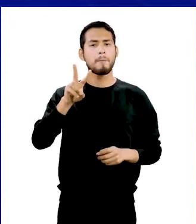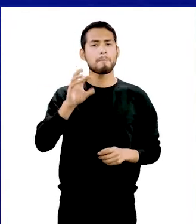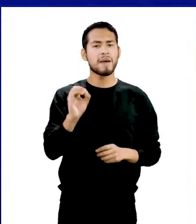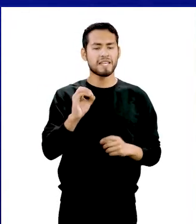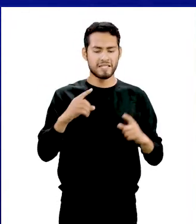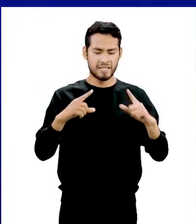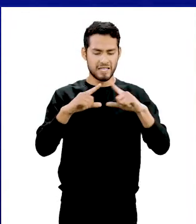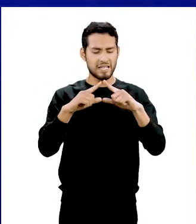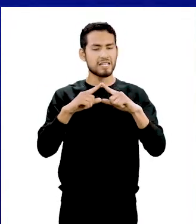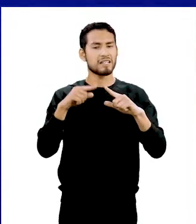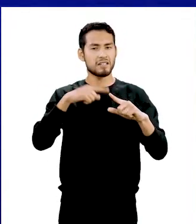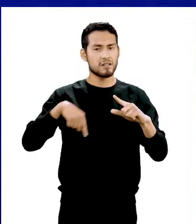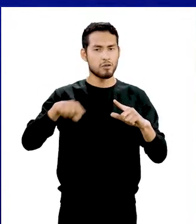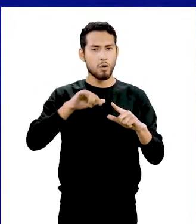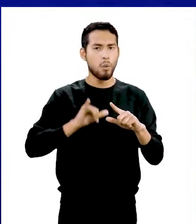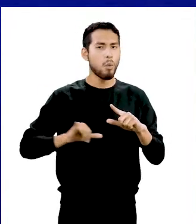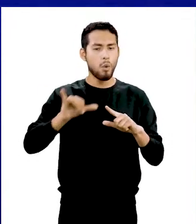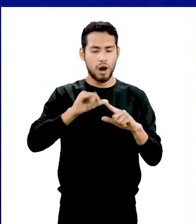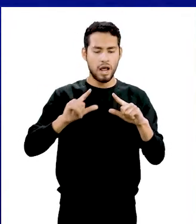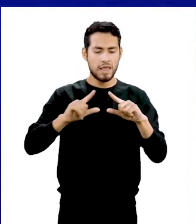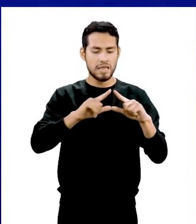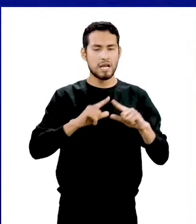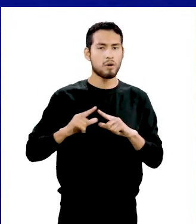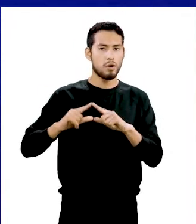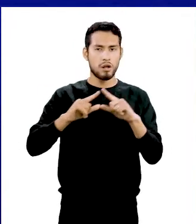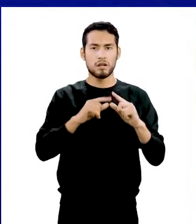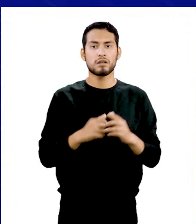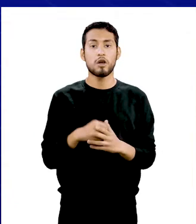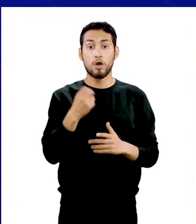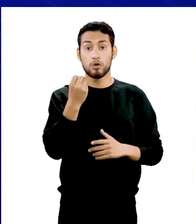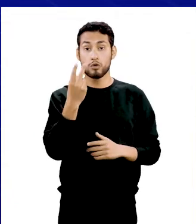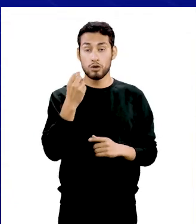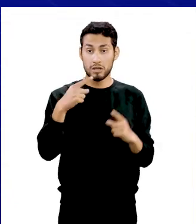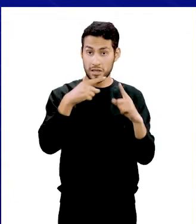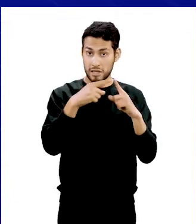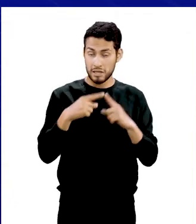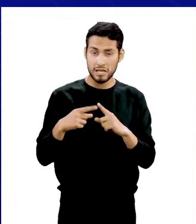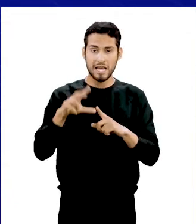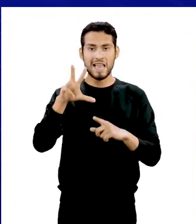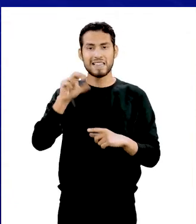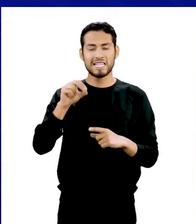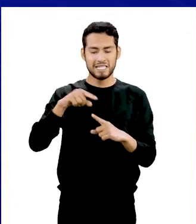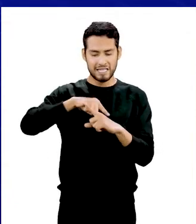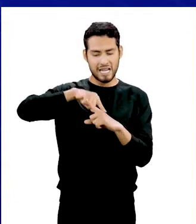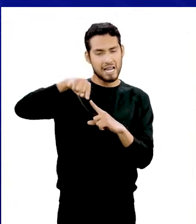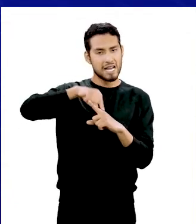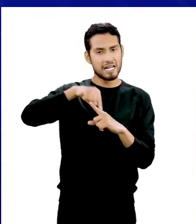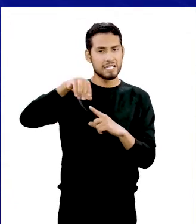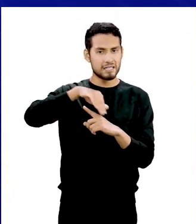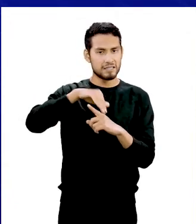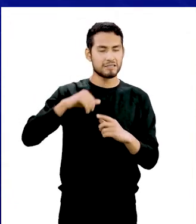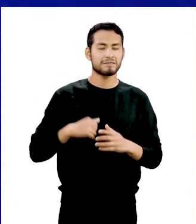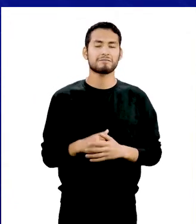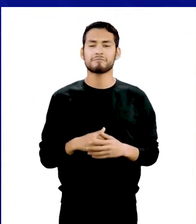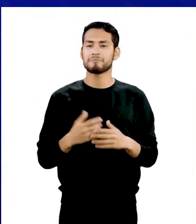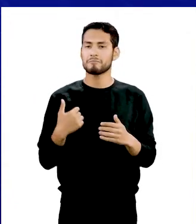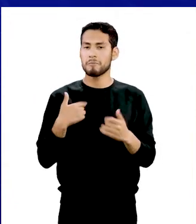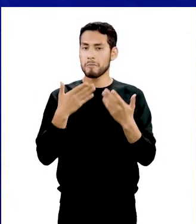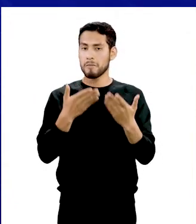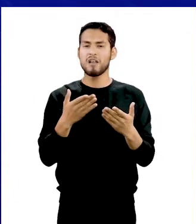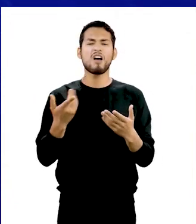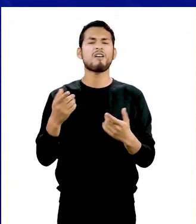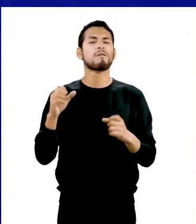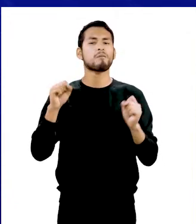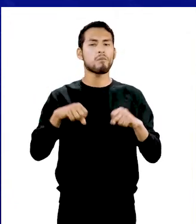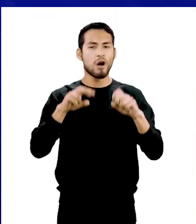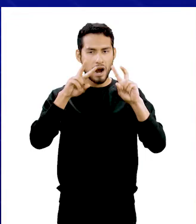consta de 20 triángulos equiláteros. Tiene doce vértices y 30 aristas. Te